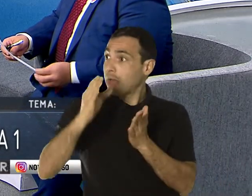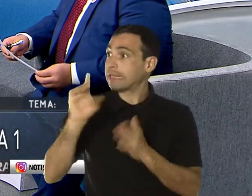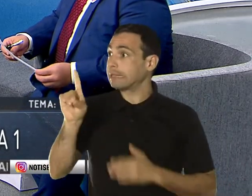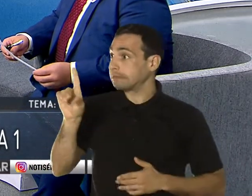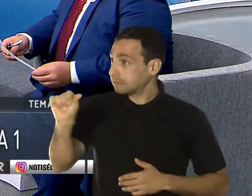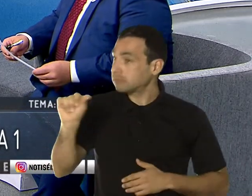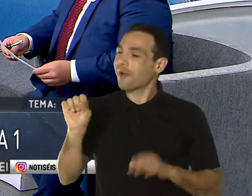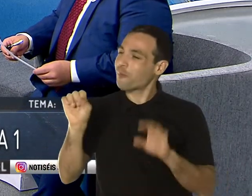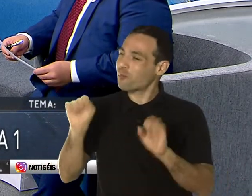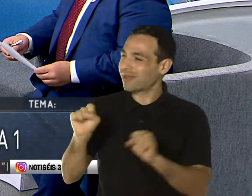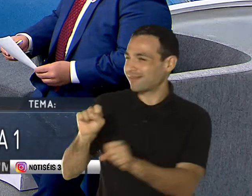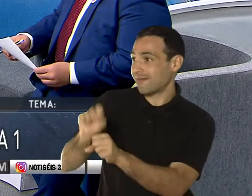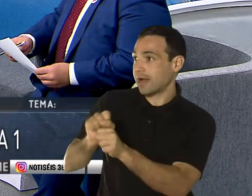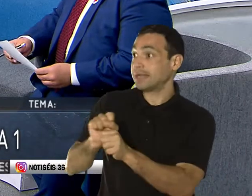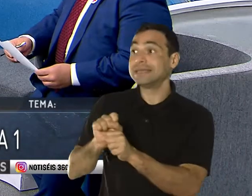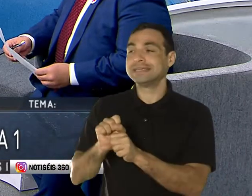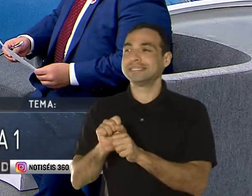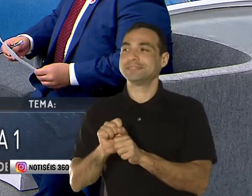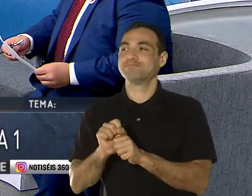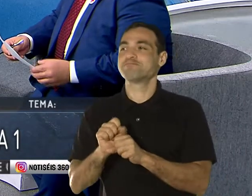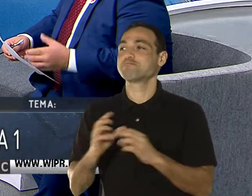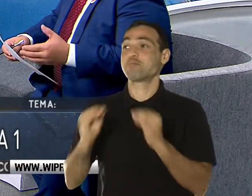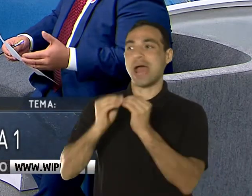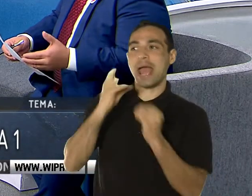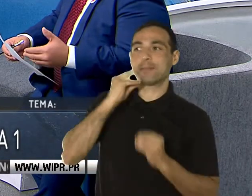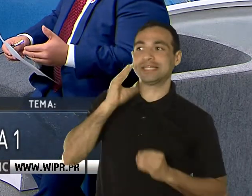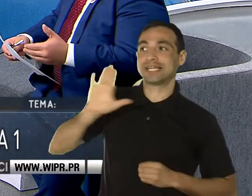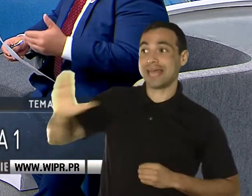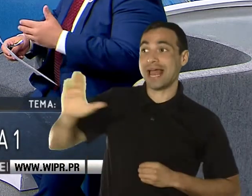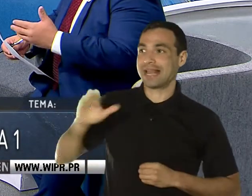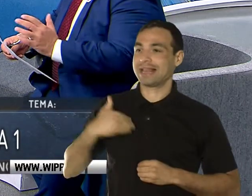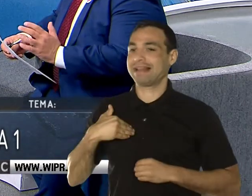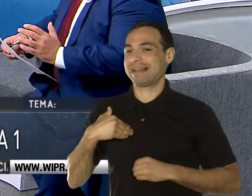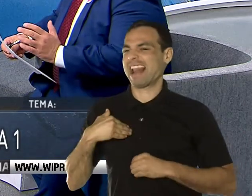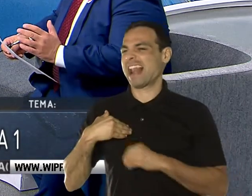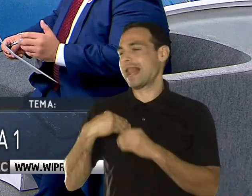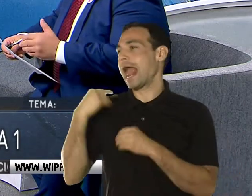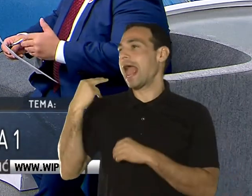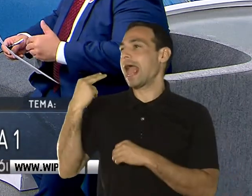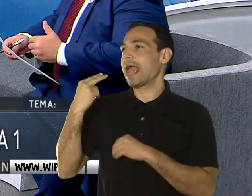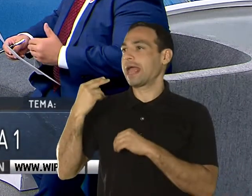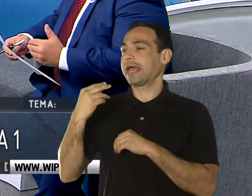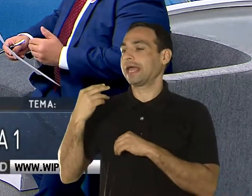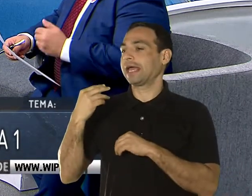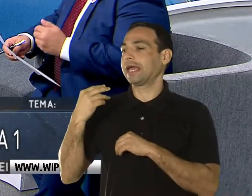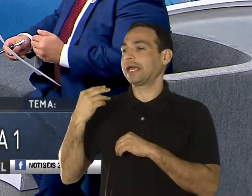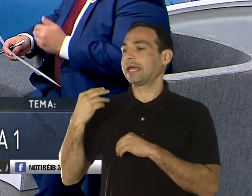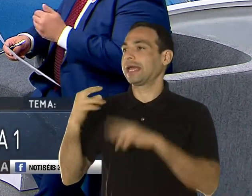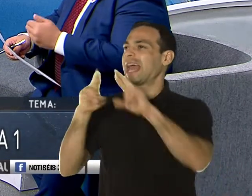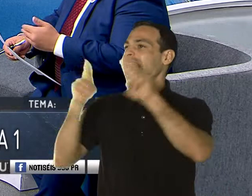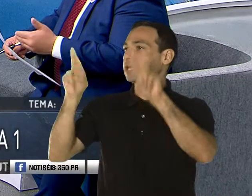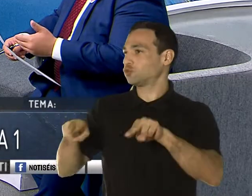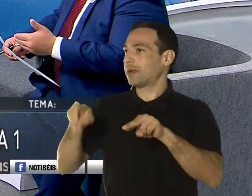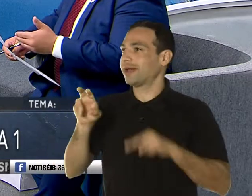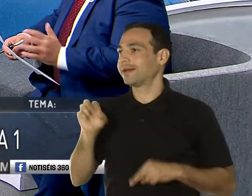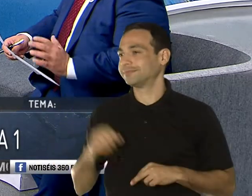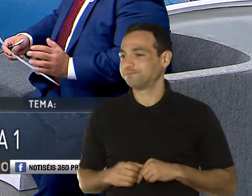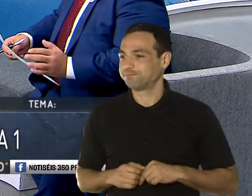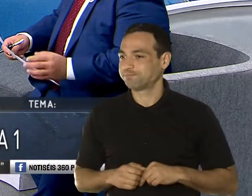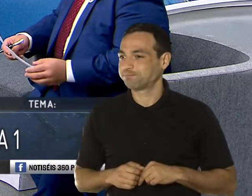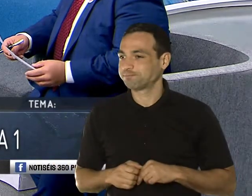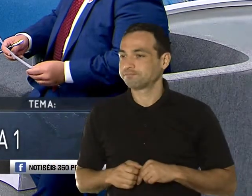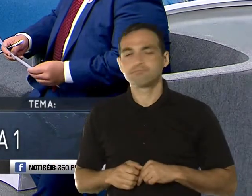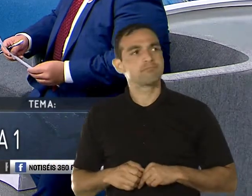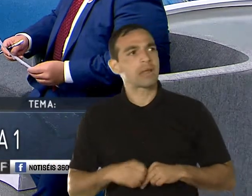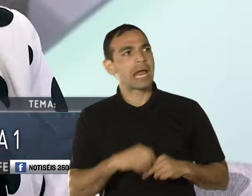también una experiencia para su resumen. ¿Y quiénes aplican o cualifican más bien, sería la palabra, para participar o integrarse a este programa que ya